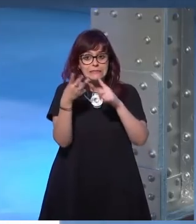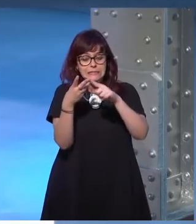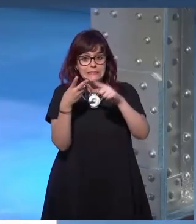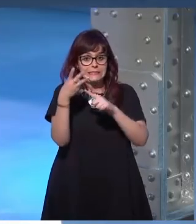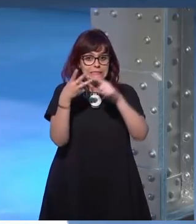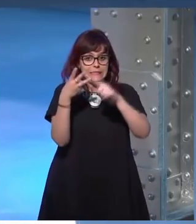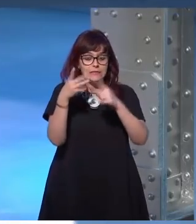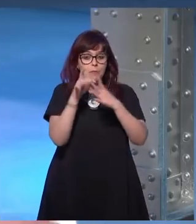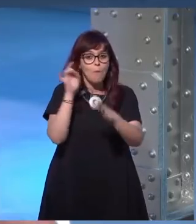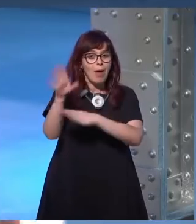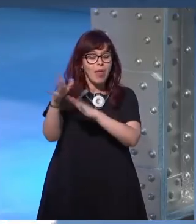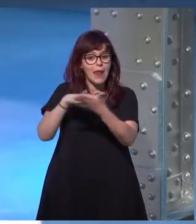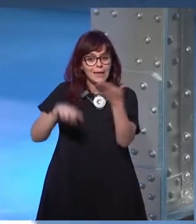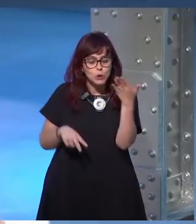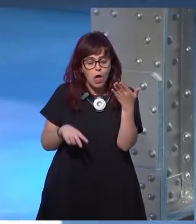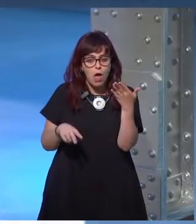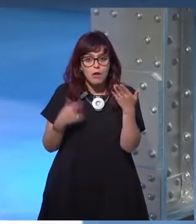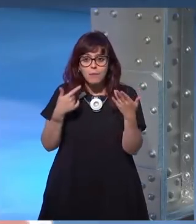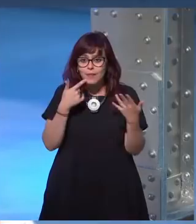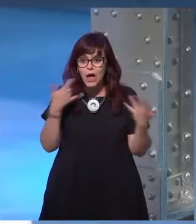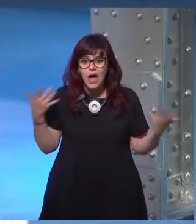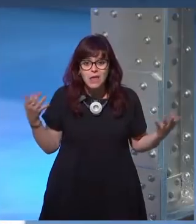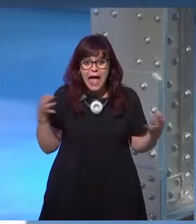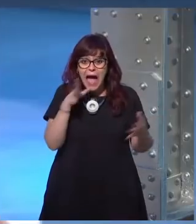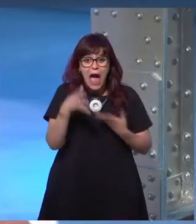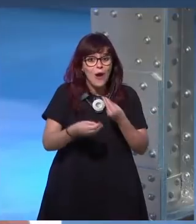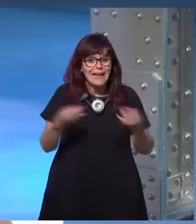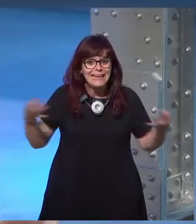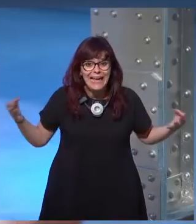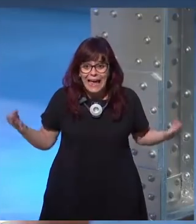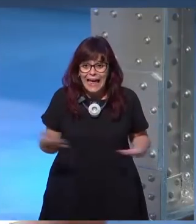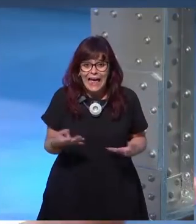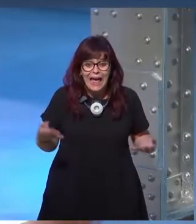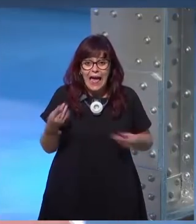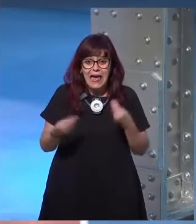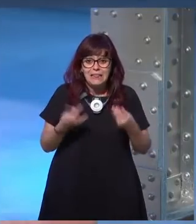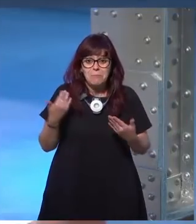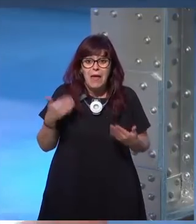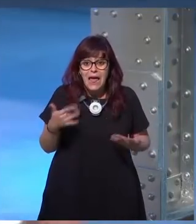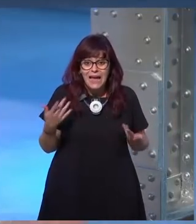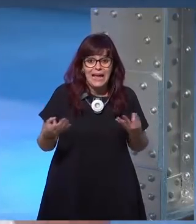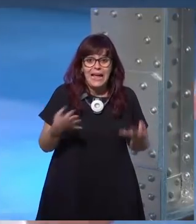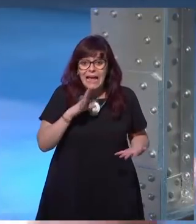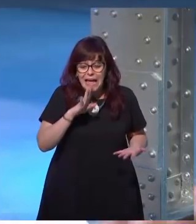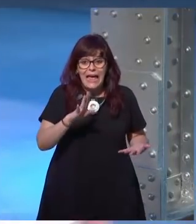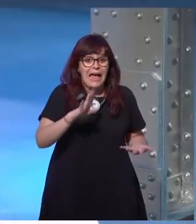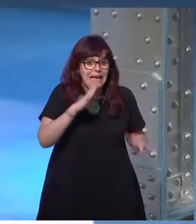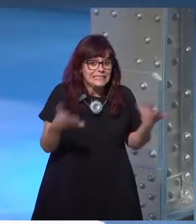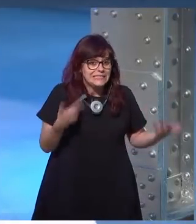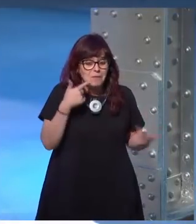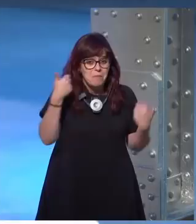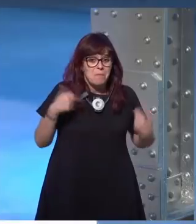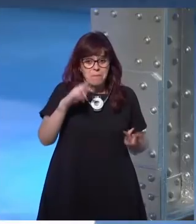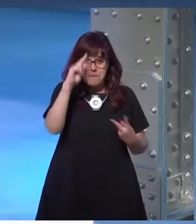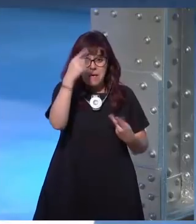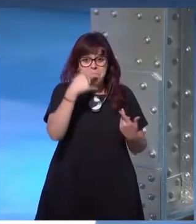y se lo envié a una lectora y me dijo ¿y qué va a hacer? ¿va a hacer algo malo? ¿qué es que ocurre? ¿se va a convertir en una mala?